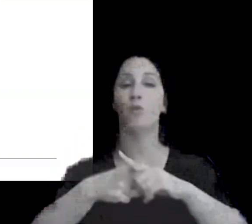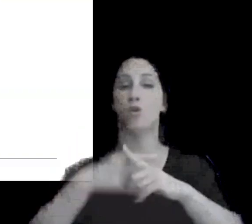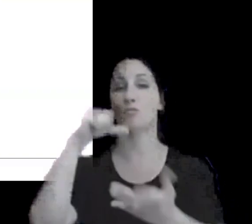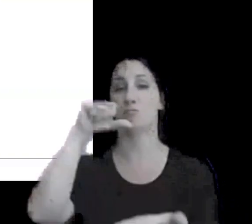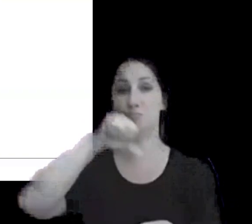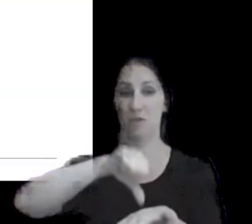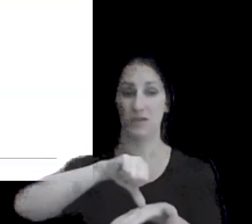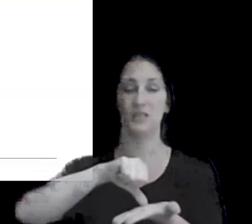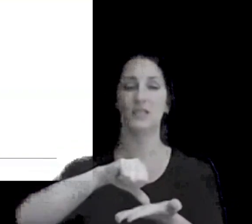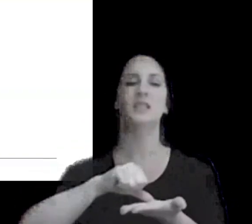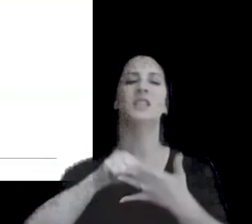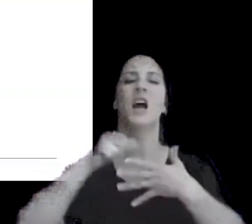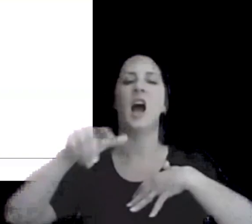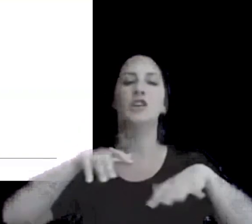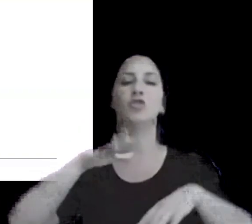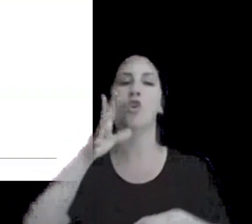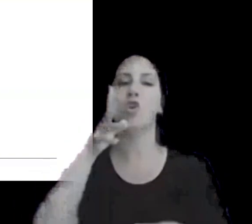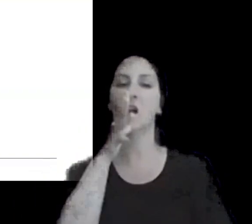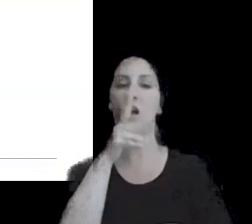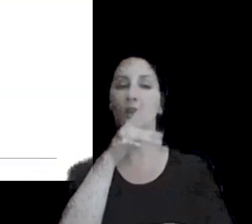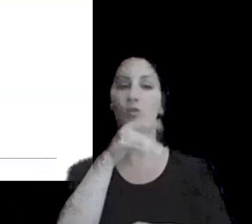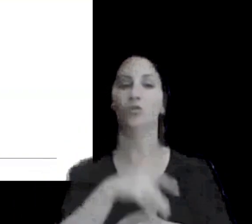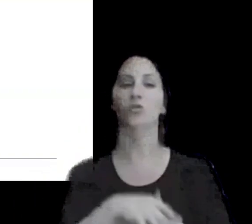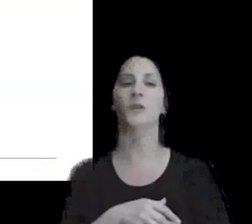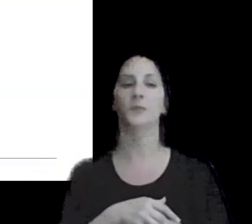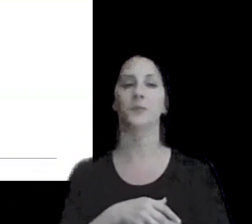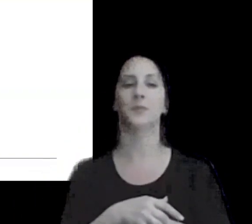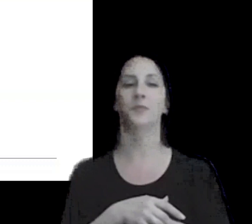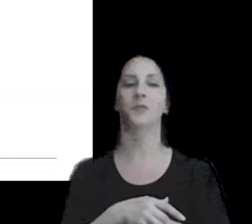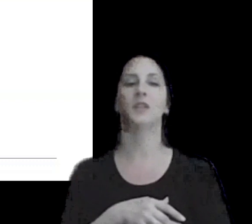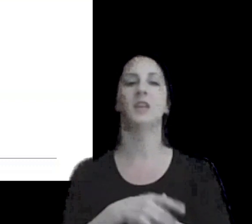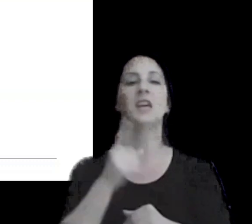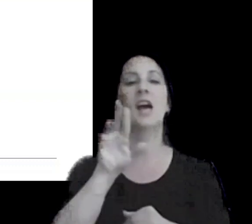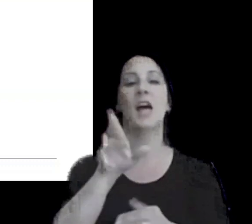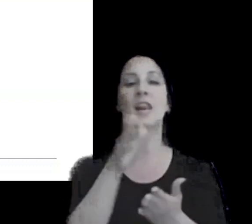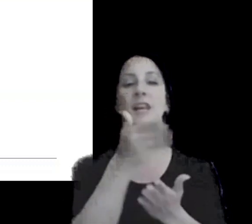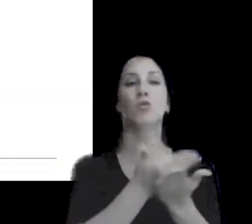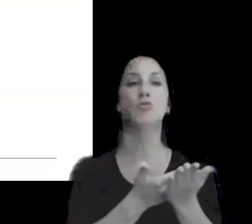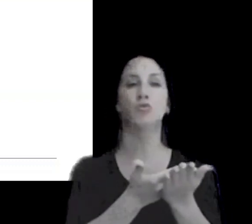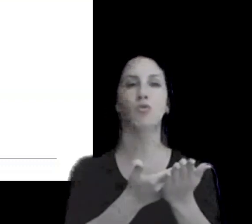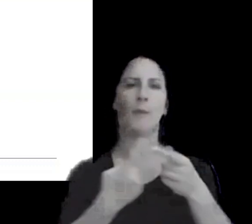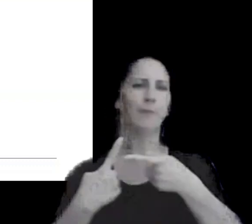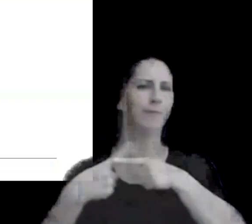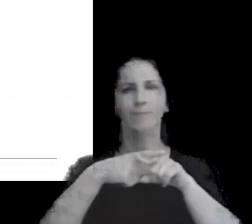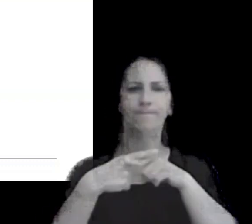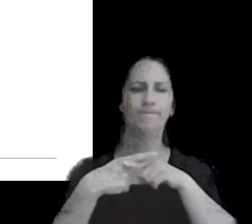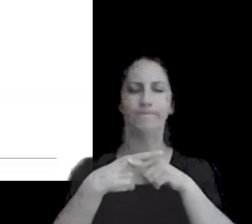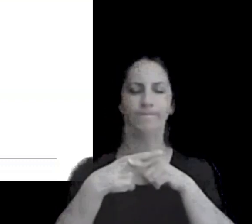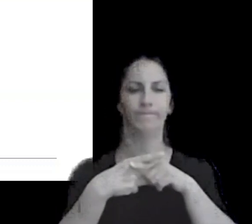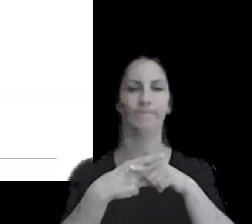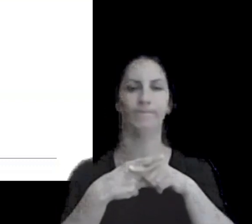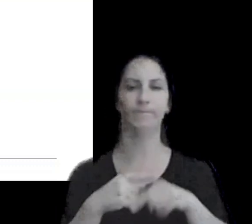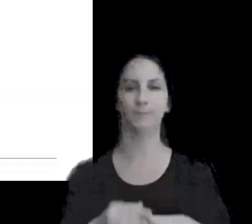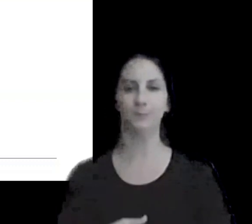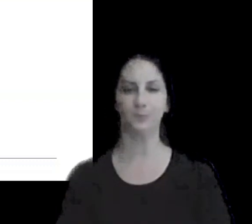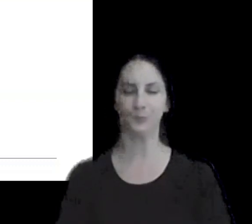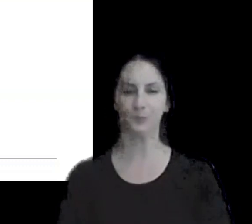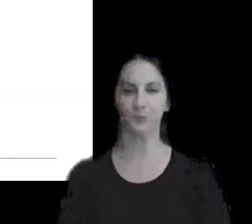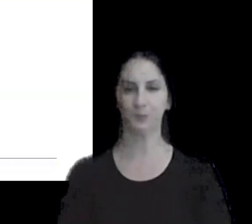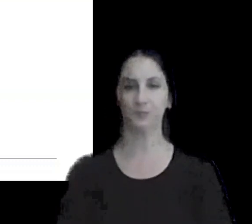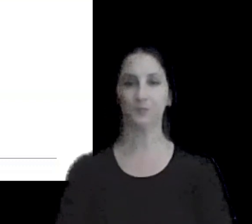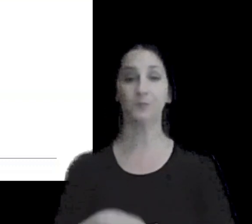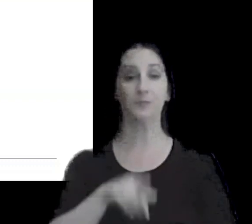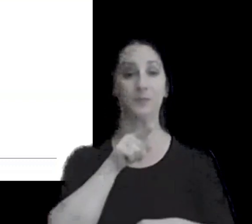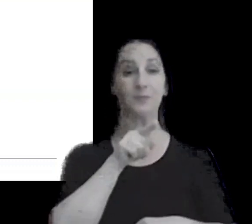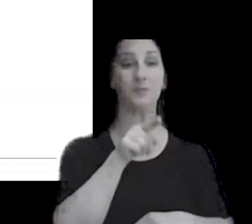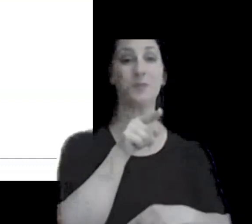acción 14 relacionada con la resolución de disputas que tal vez esta